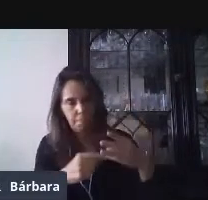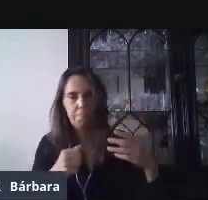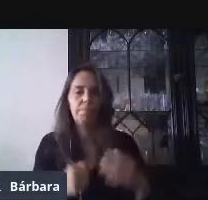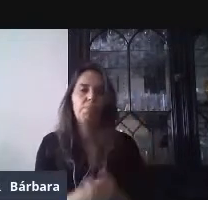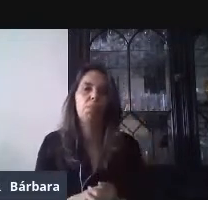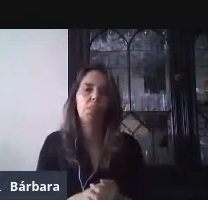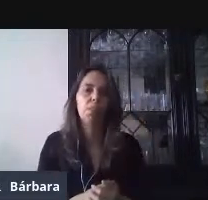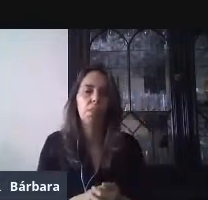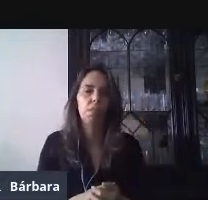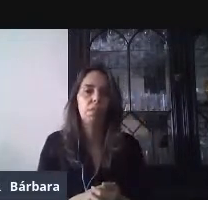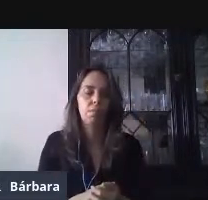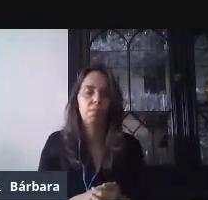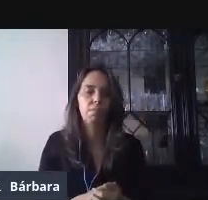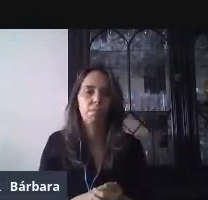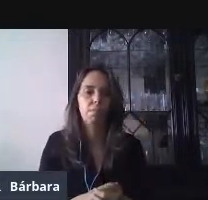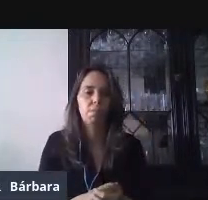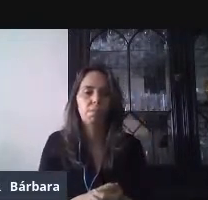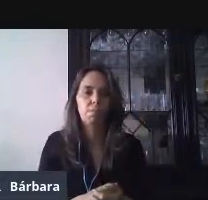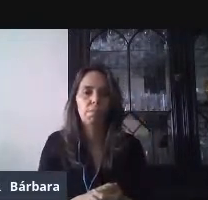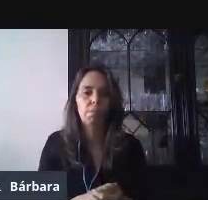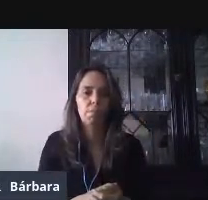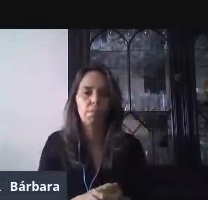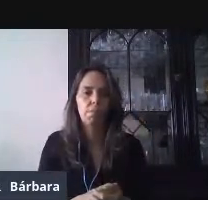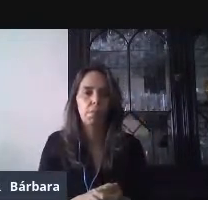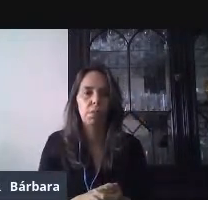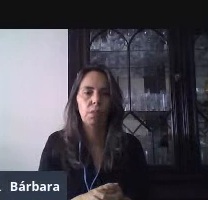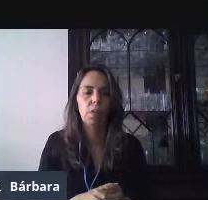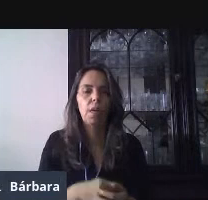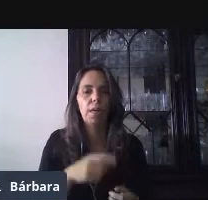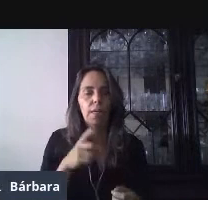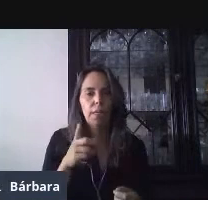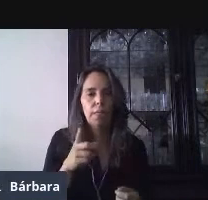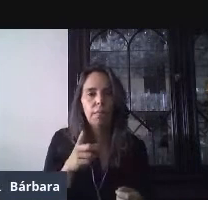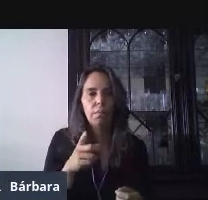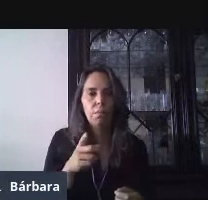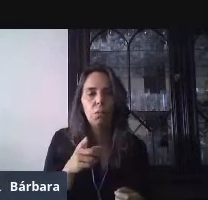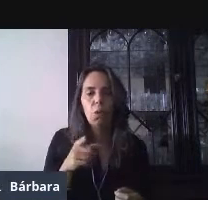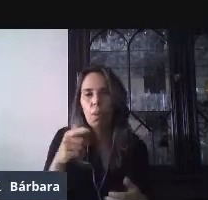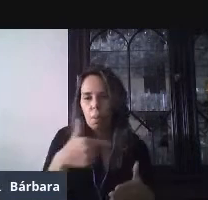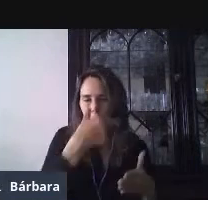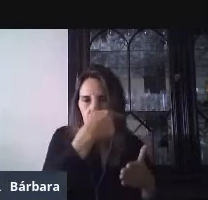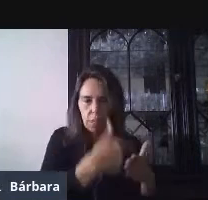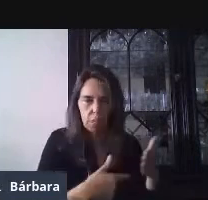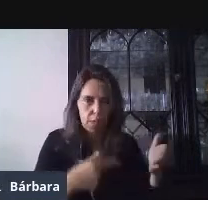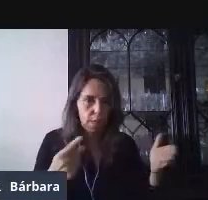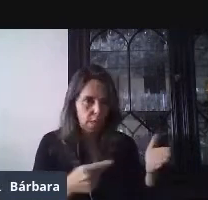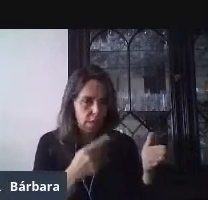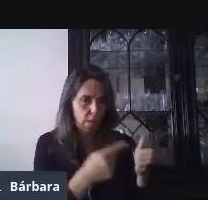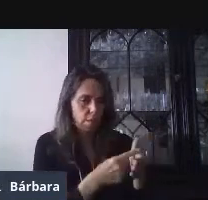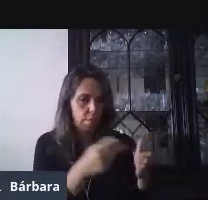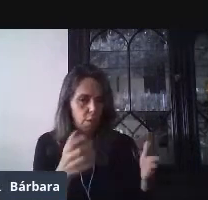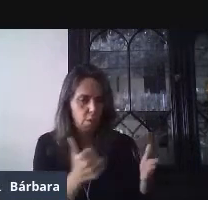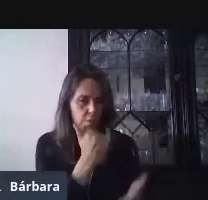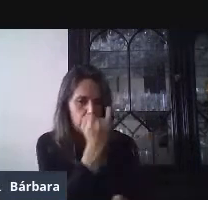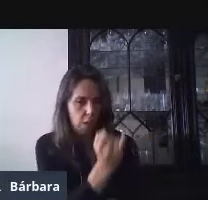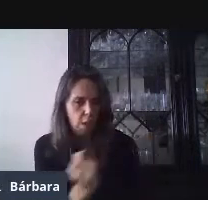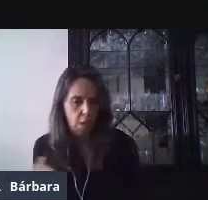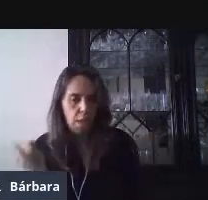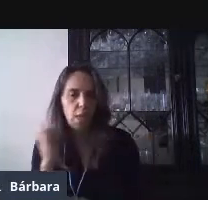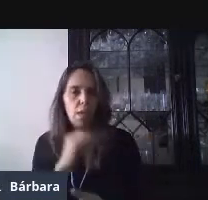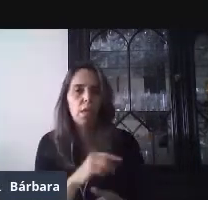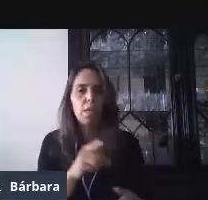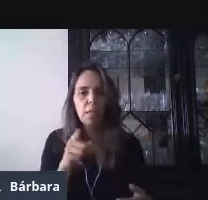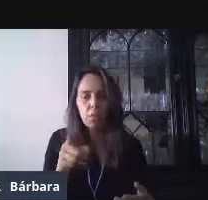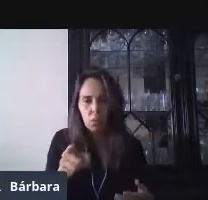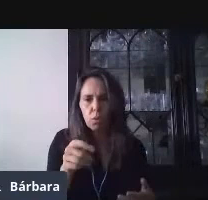vayan guiando en desarrollo. ¿De qué forma ustedes pueden hacer este, utilizar formularios? Pues, agregando preguntas y en este caso,